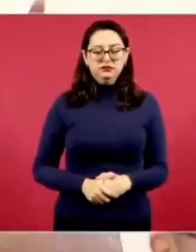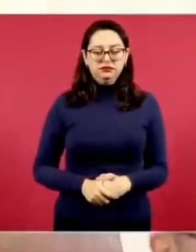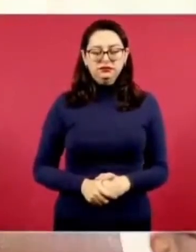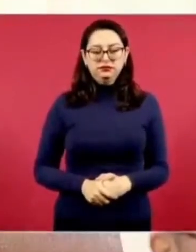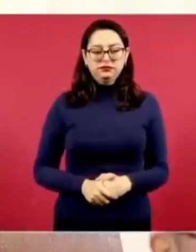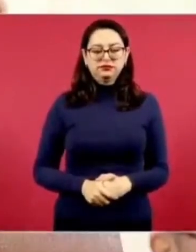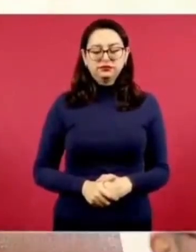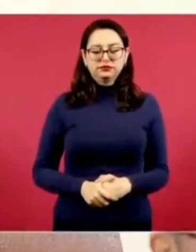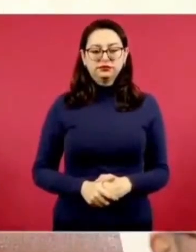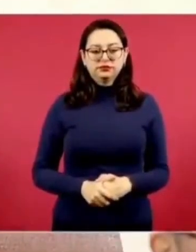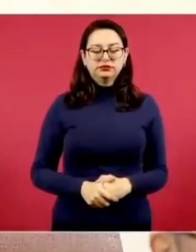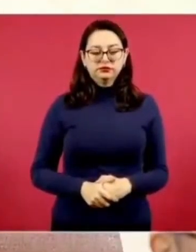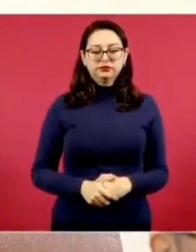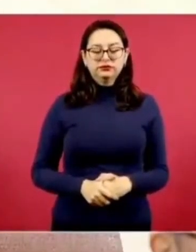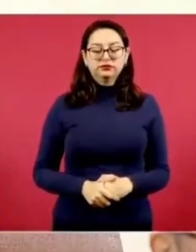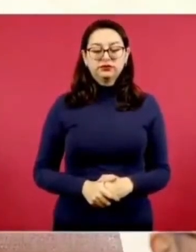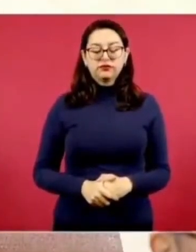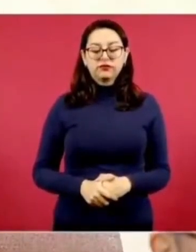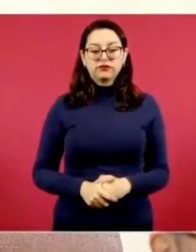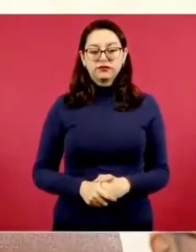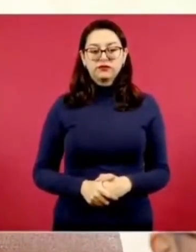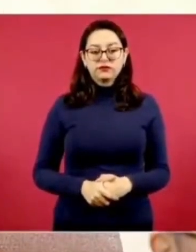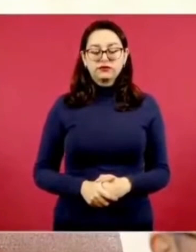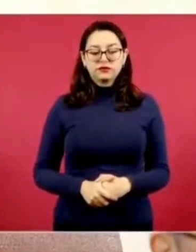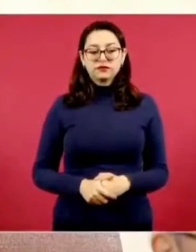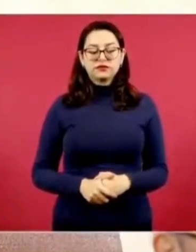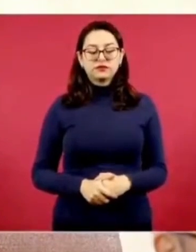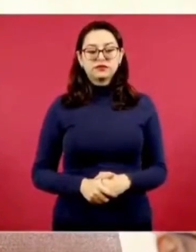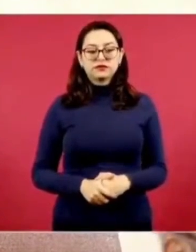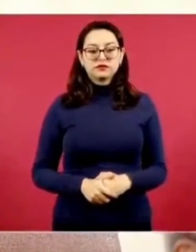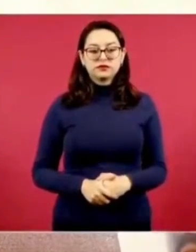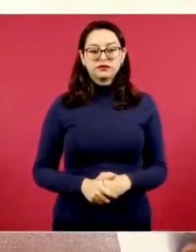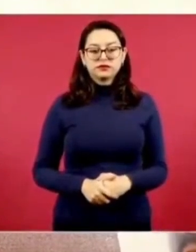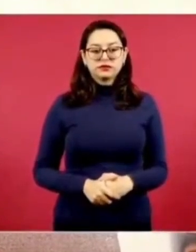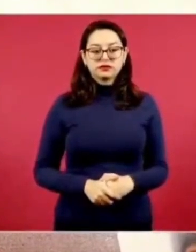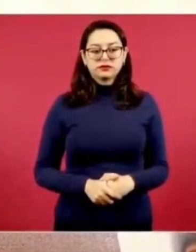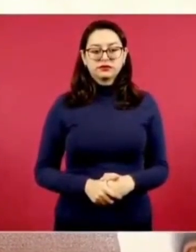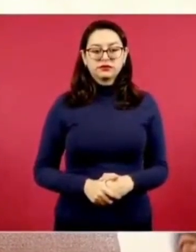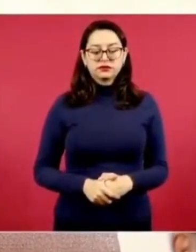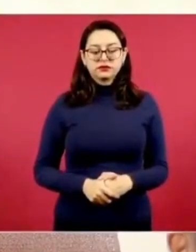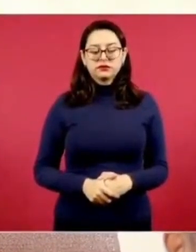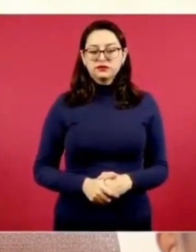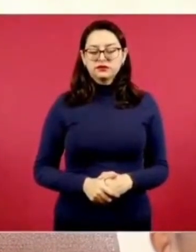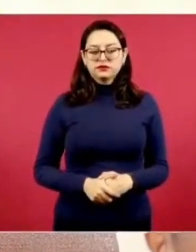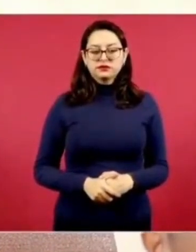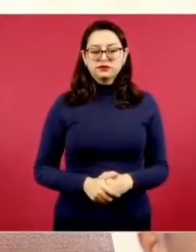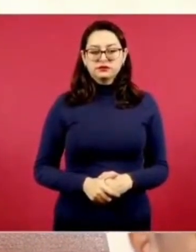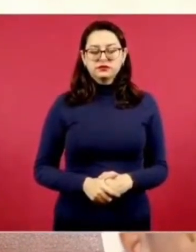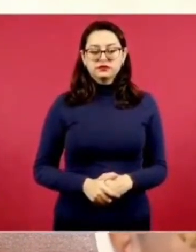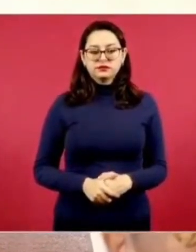en un discurso